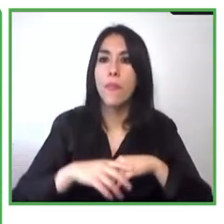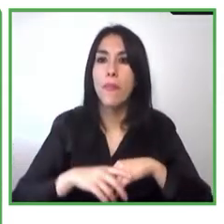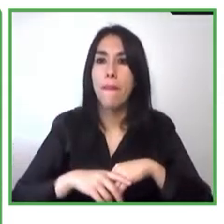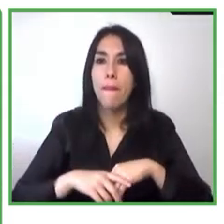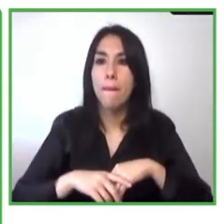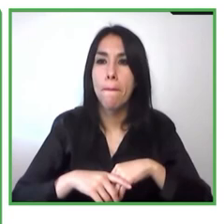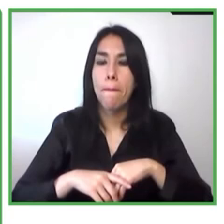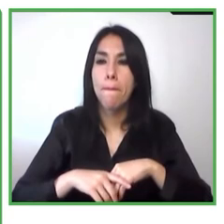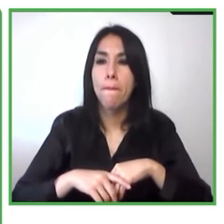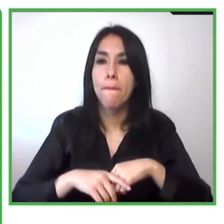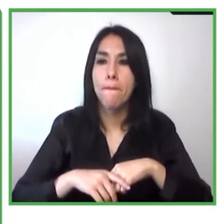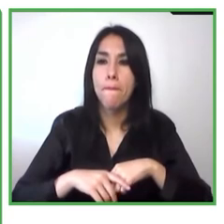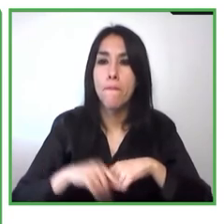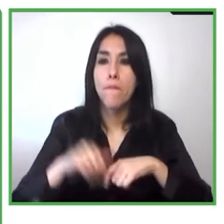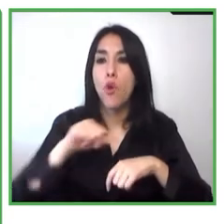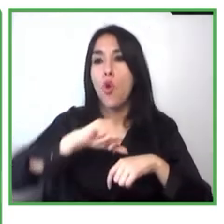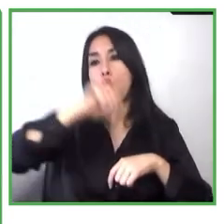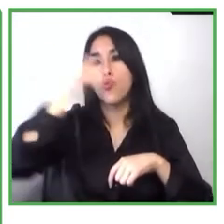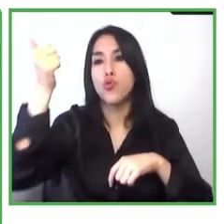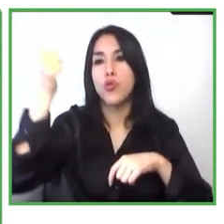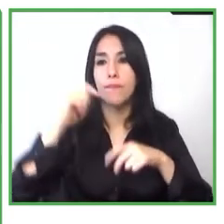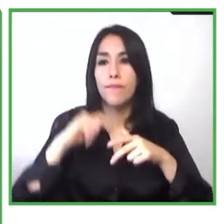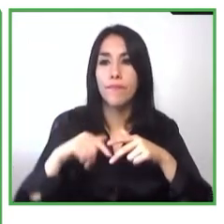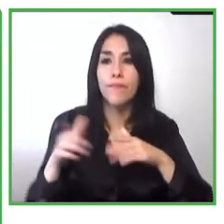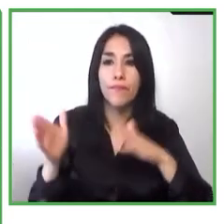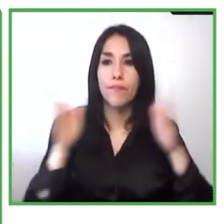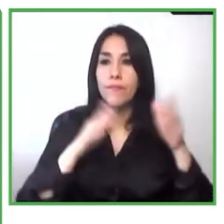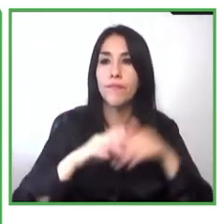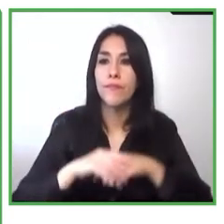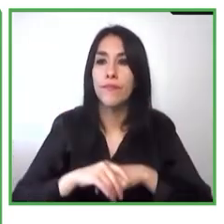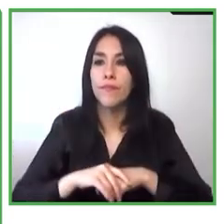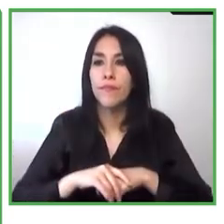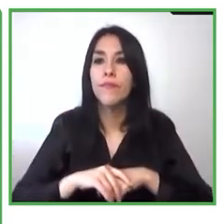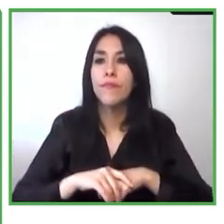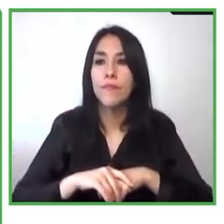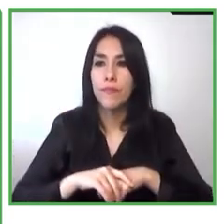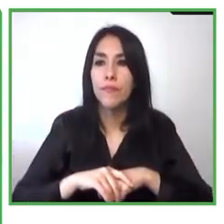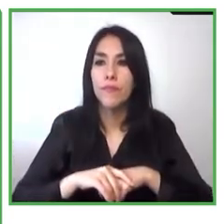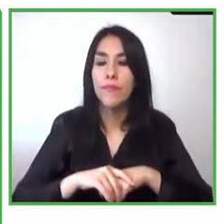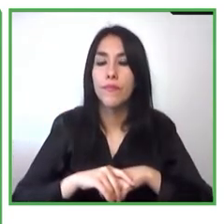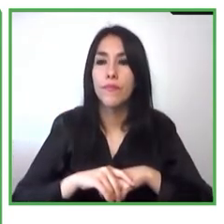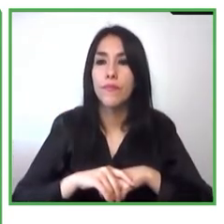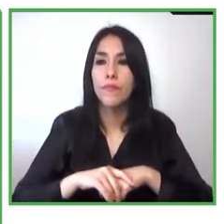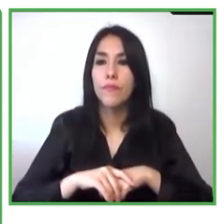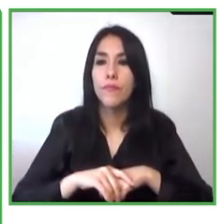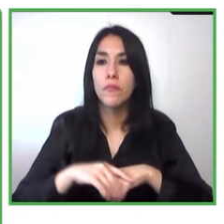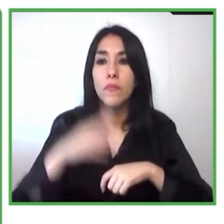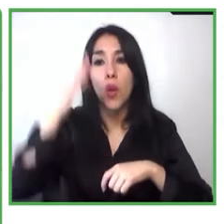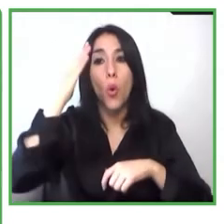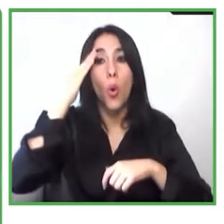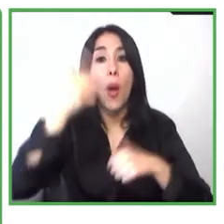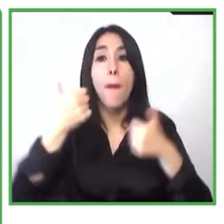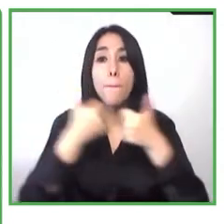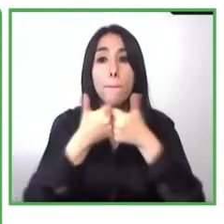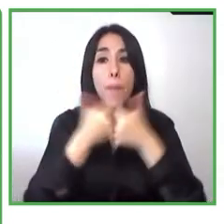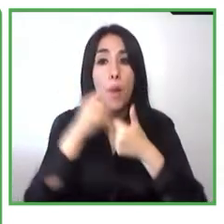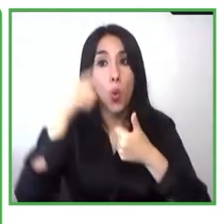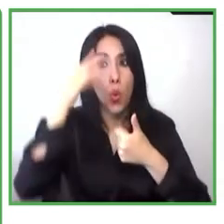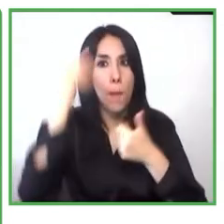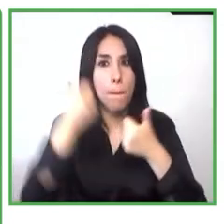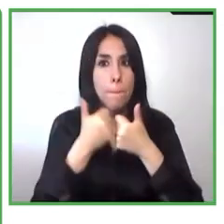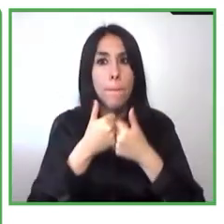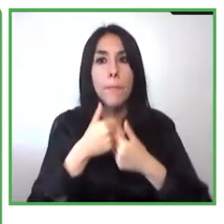piloto desarrollamos dos pilotos con 12 y 12 personas cada uno y